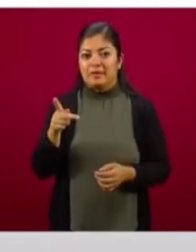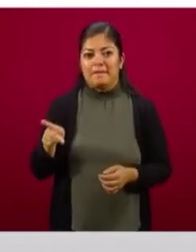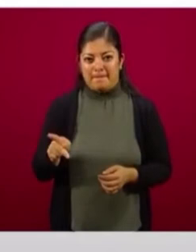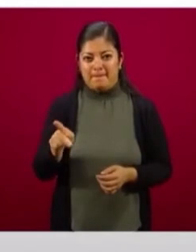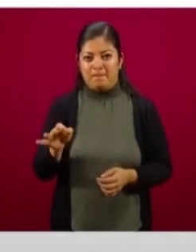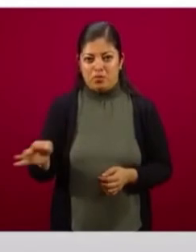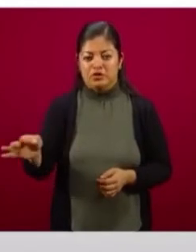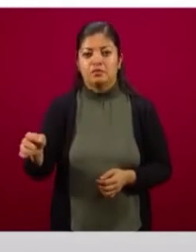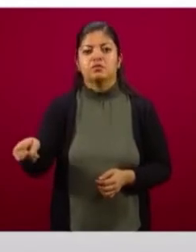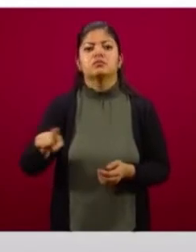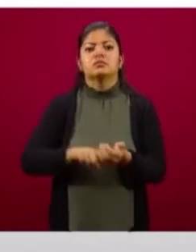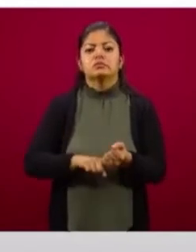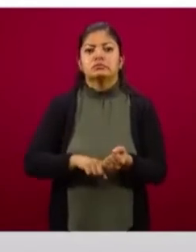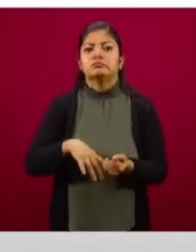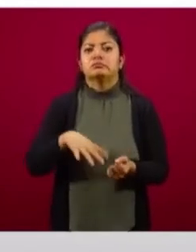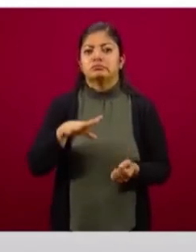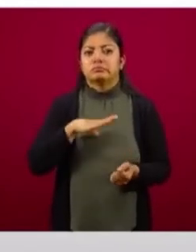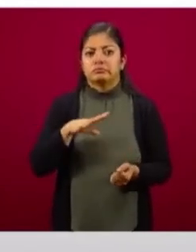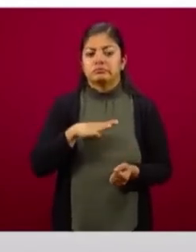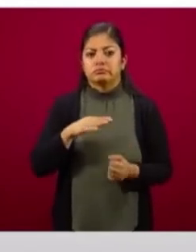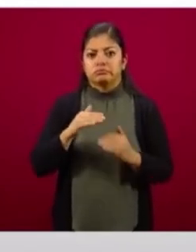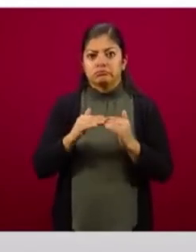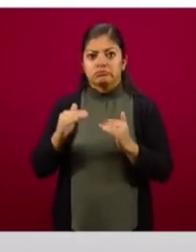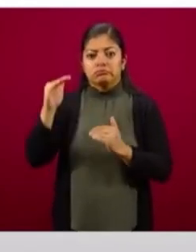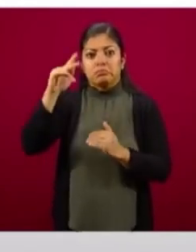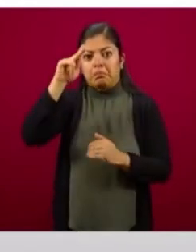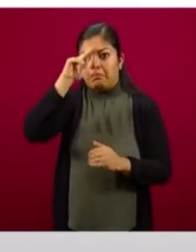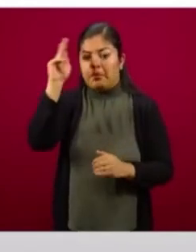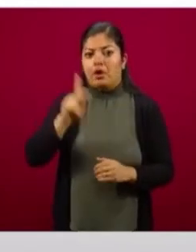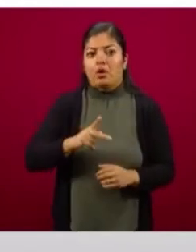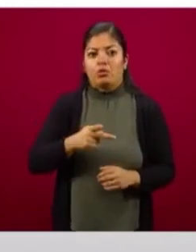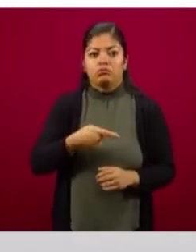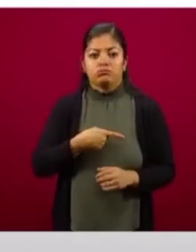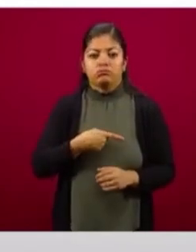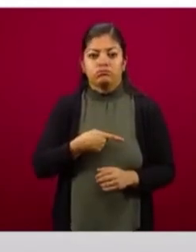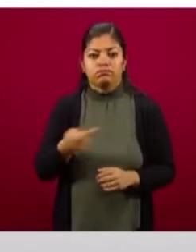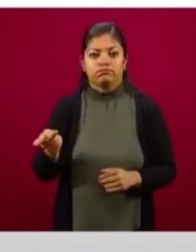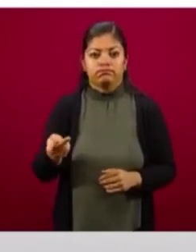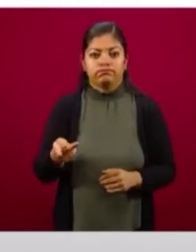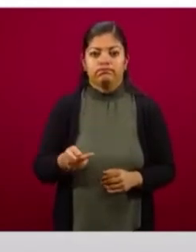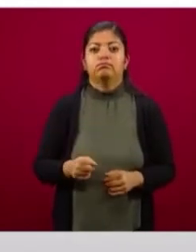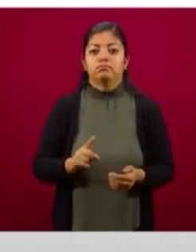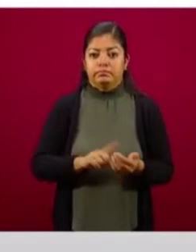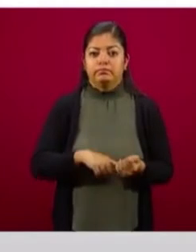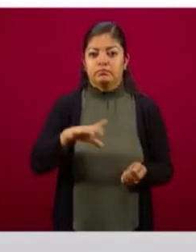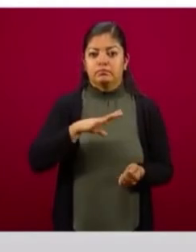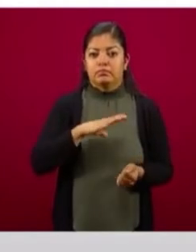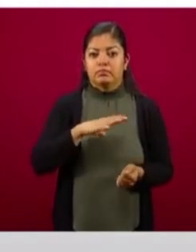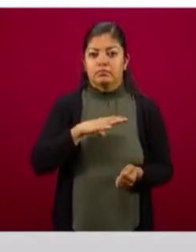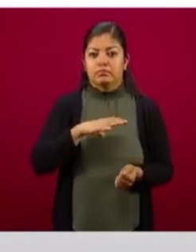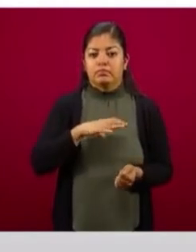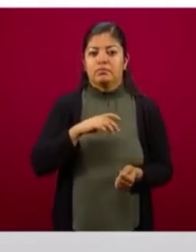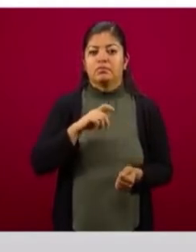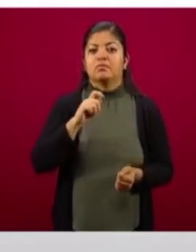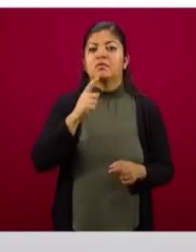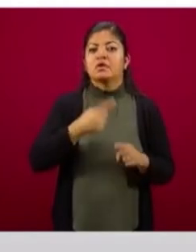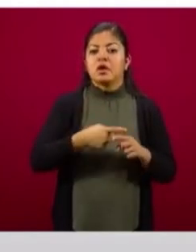los que tienen catalogado el Inegi, la CONAPO y el propio Instituto Nacional para los Pueblos Indígenas.